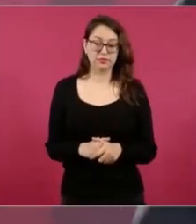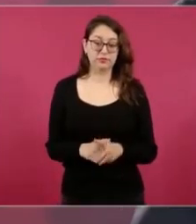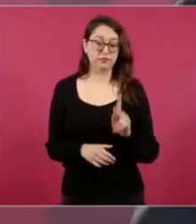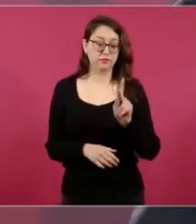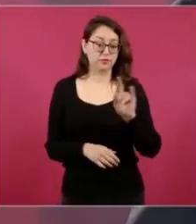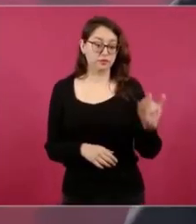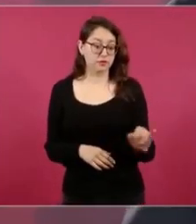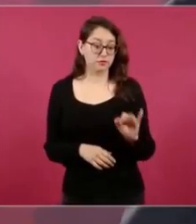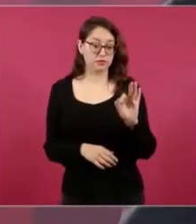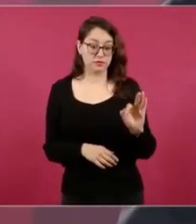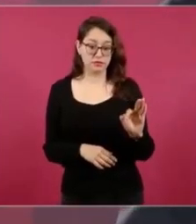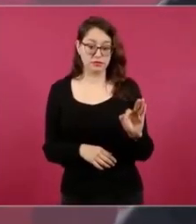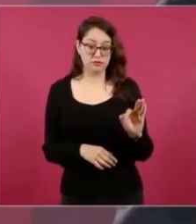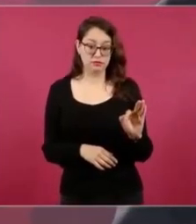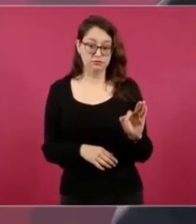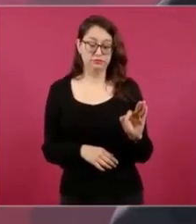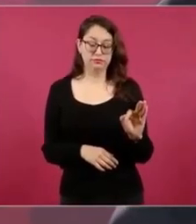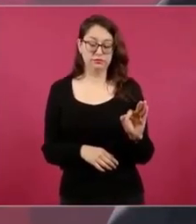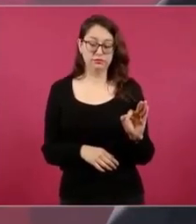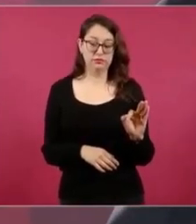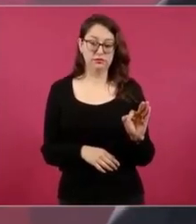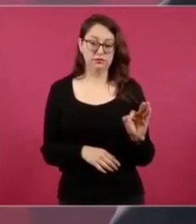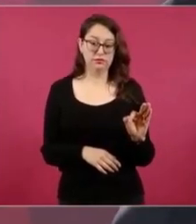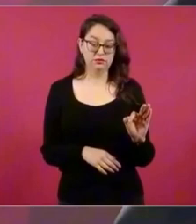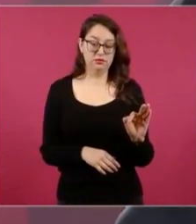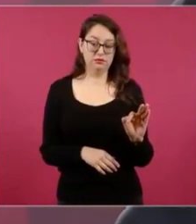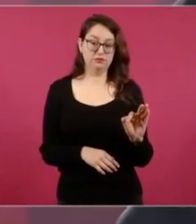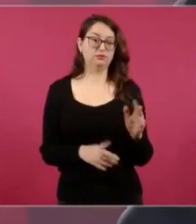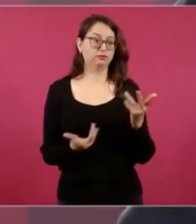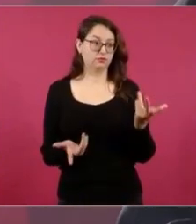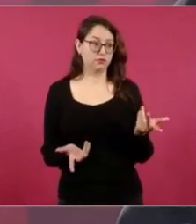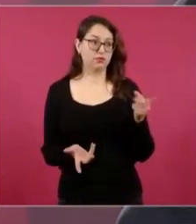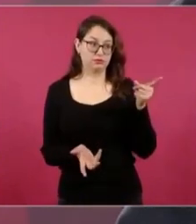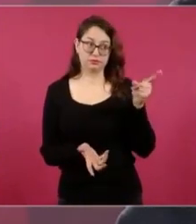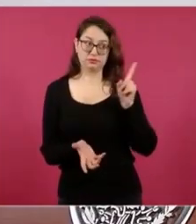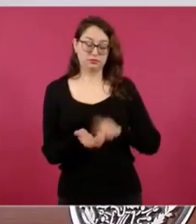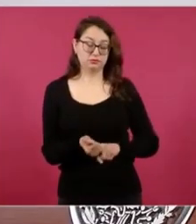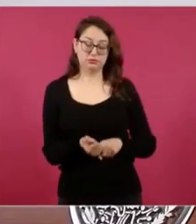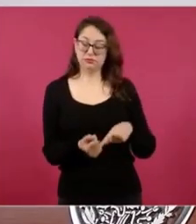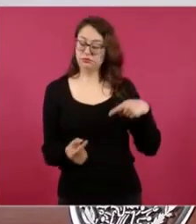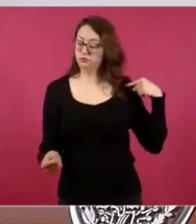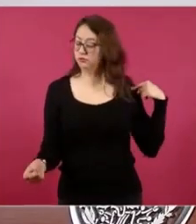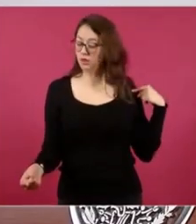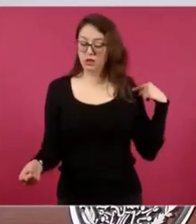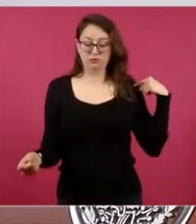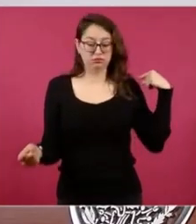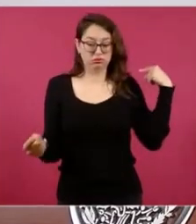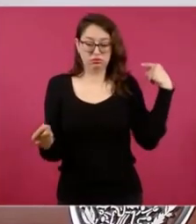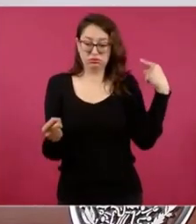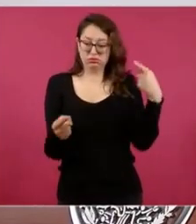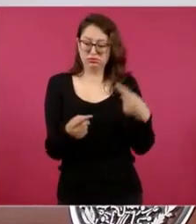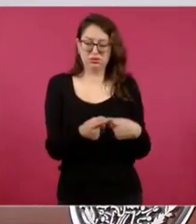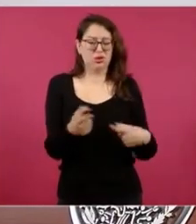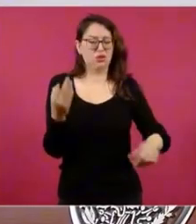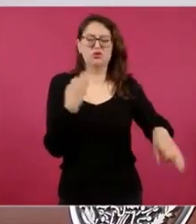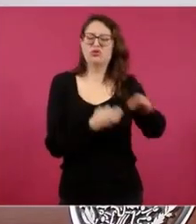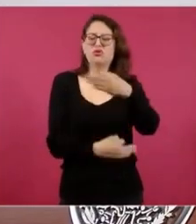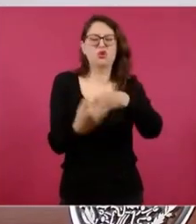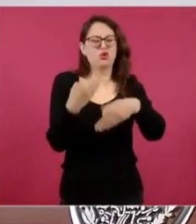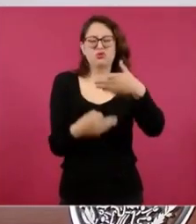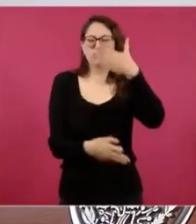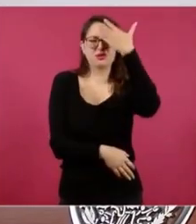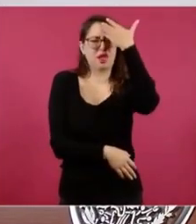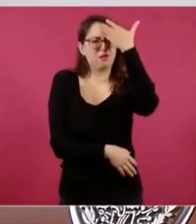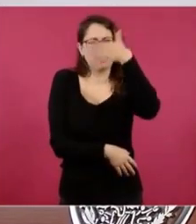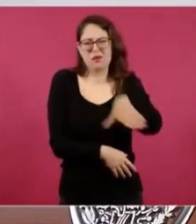está más que demostrado, no